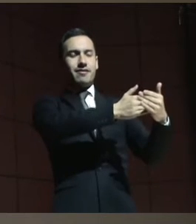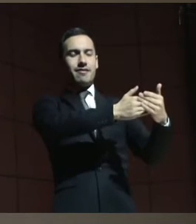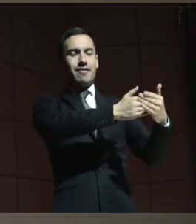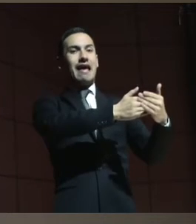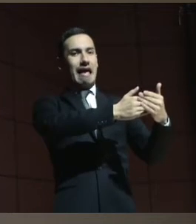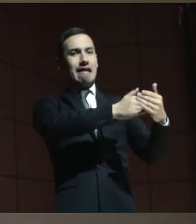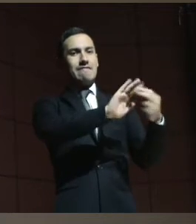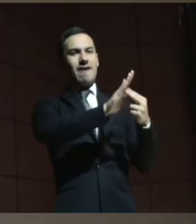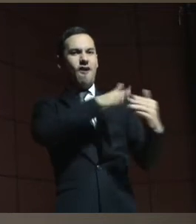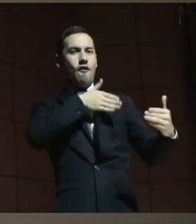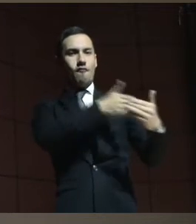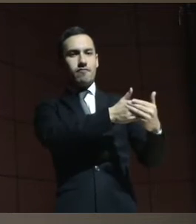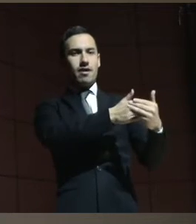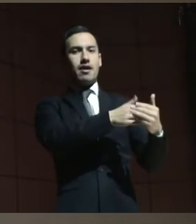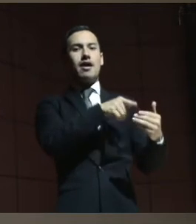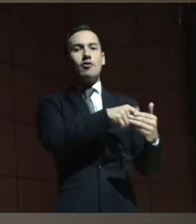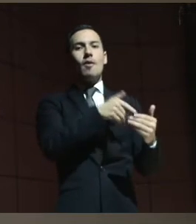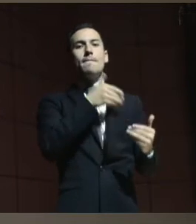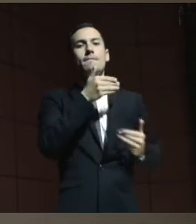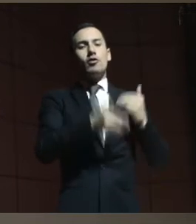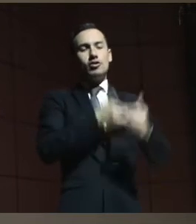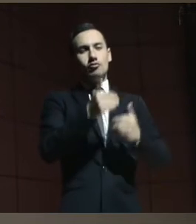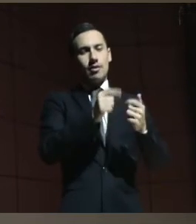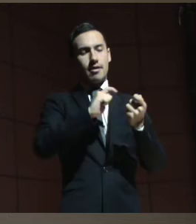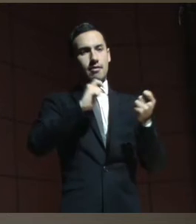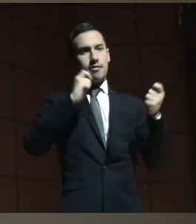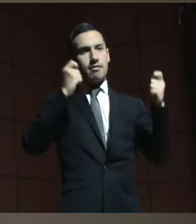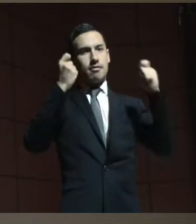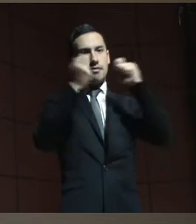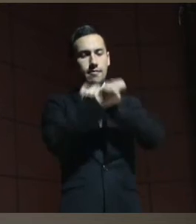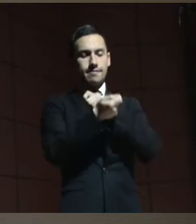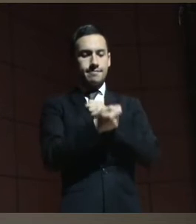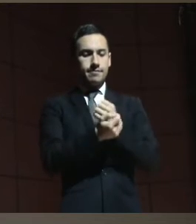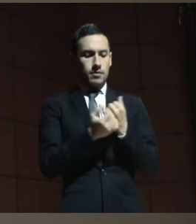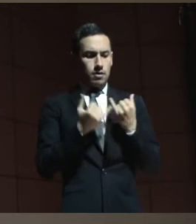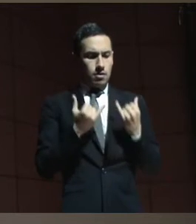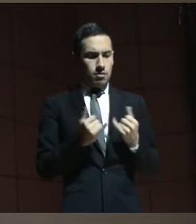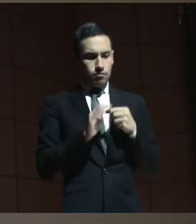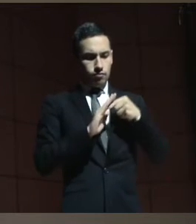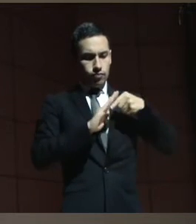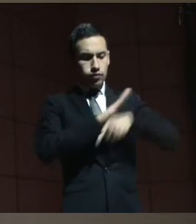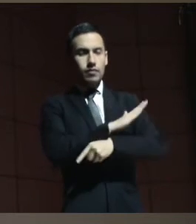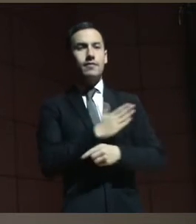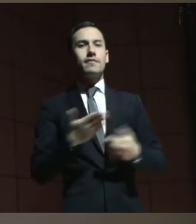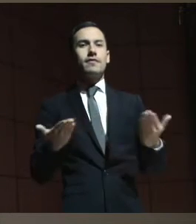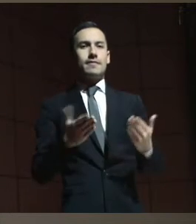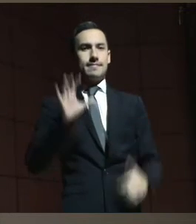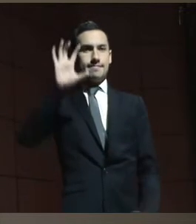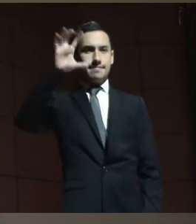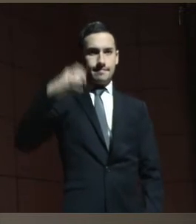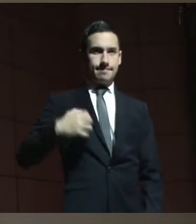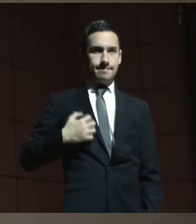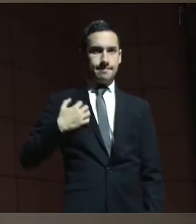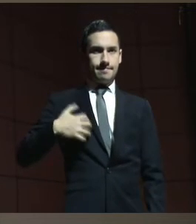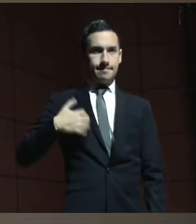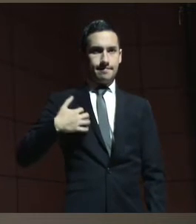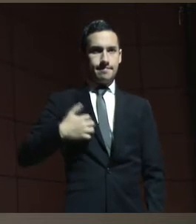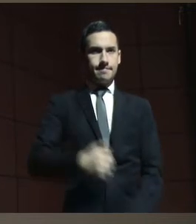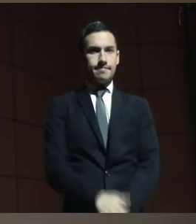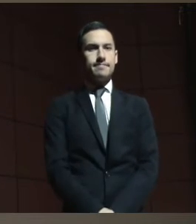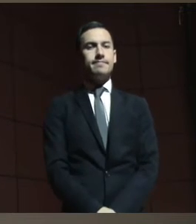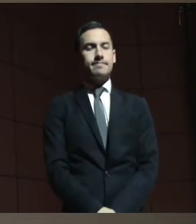motivó un proceso de cambio muy profundo en la República Argentina, donde